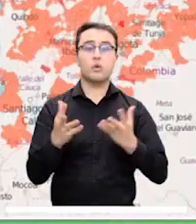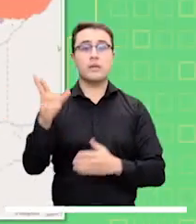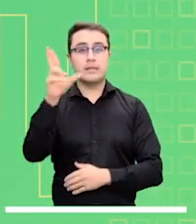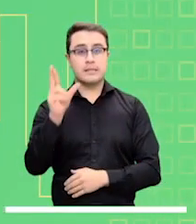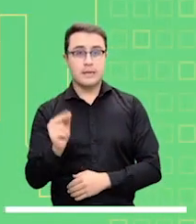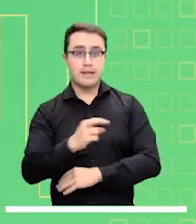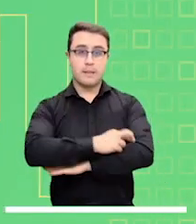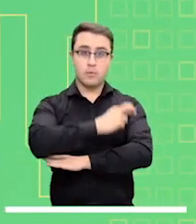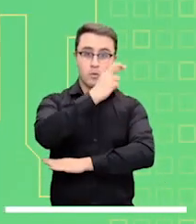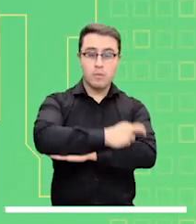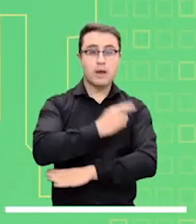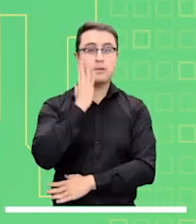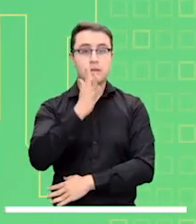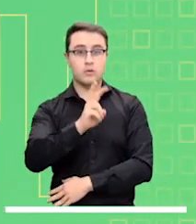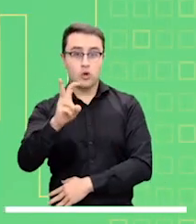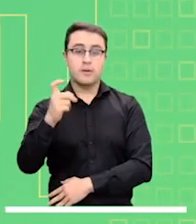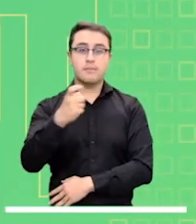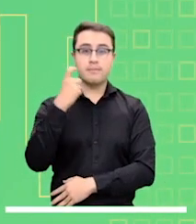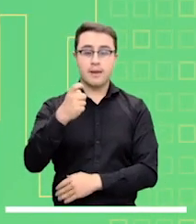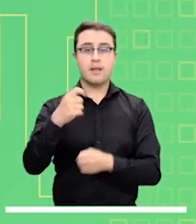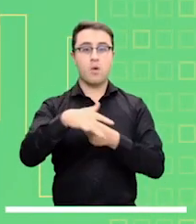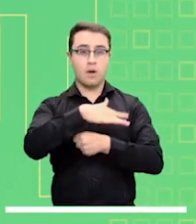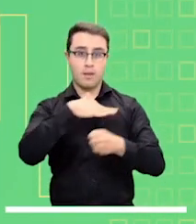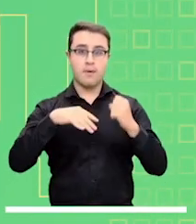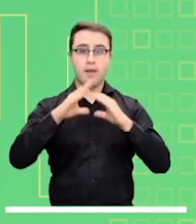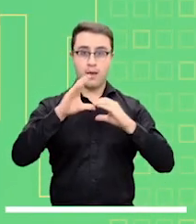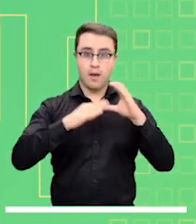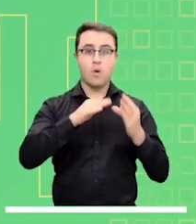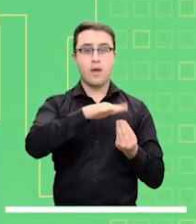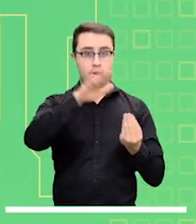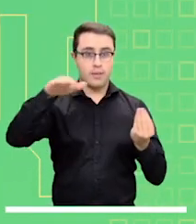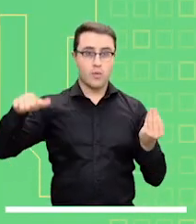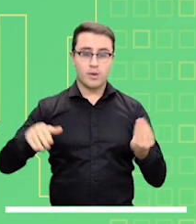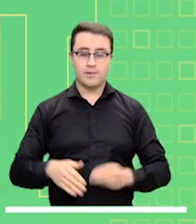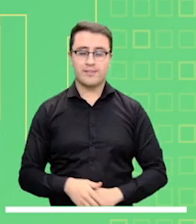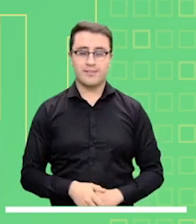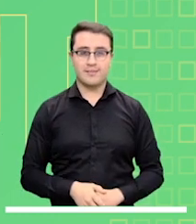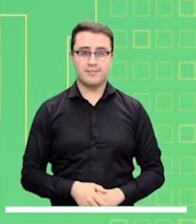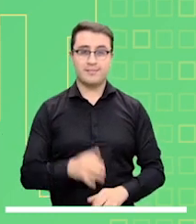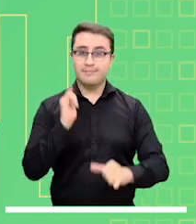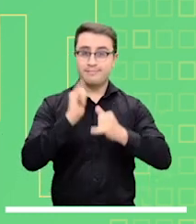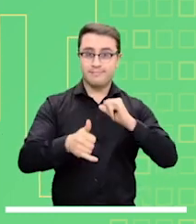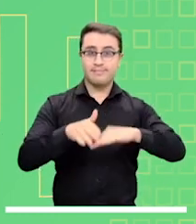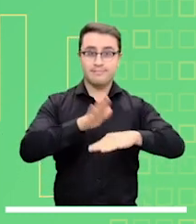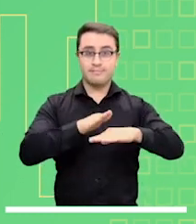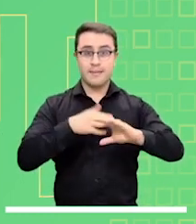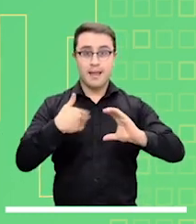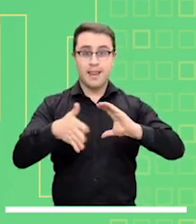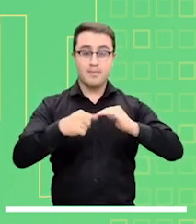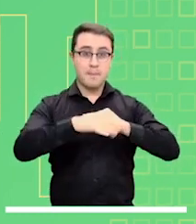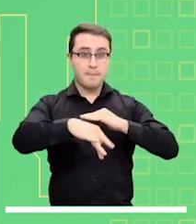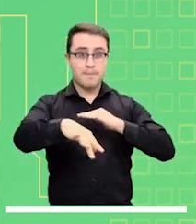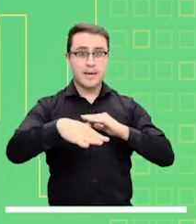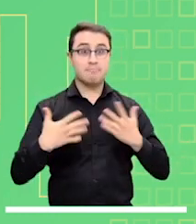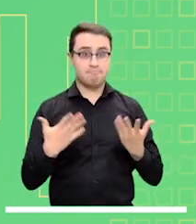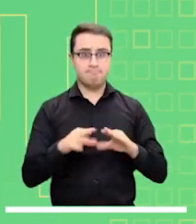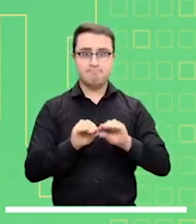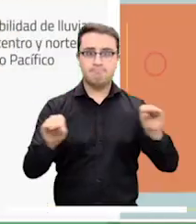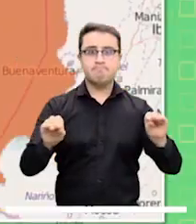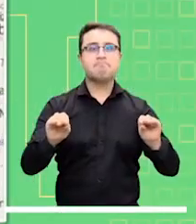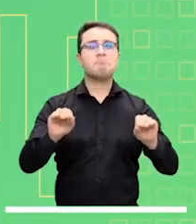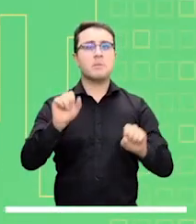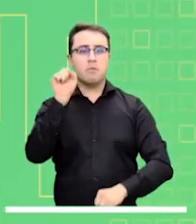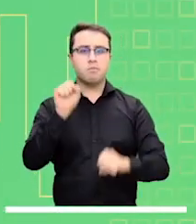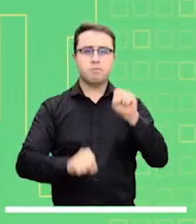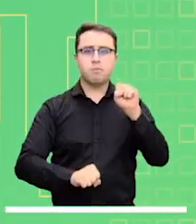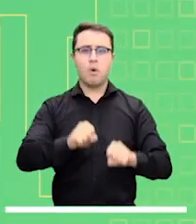Alerta roca por probabilidad de deslizamientos en zonas inestables de Risaralda, Putumayo, norte de Santander, Meta, Cundinamarca,